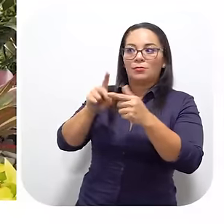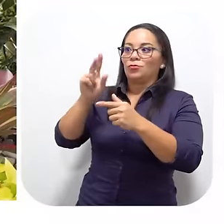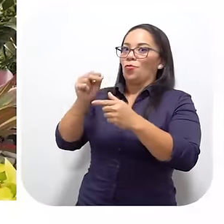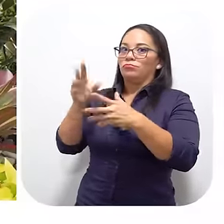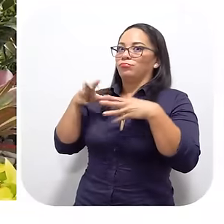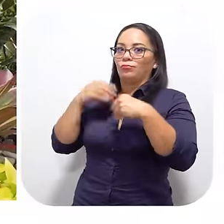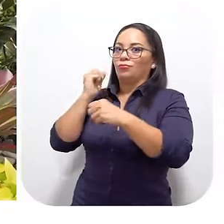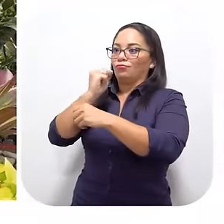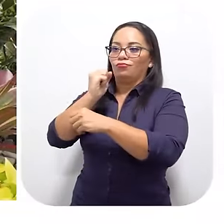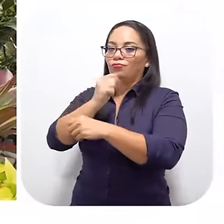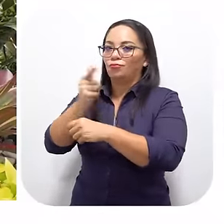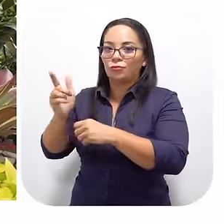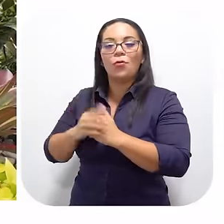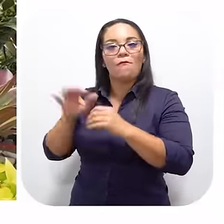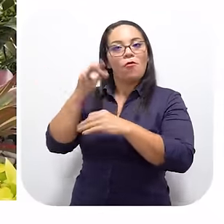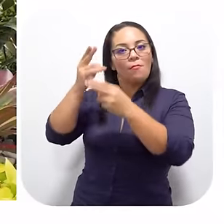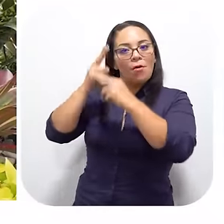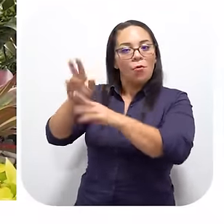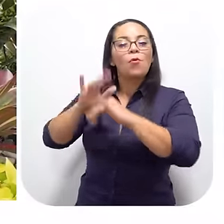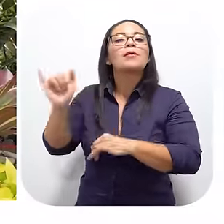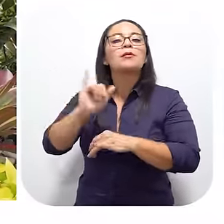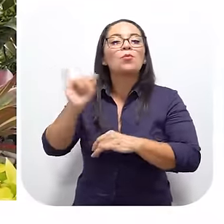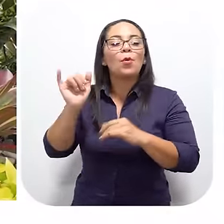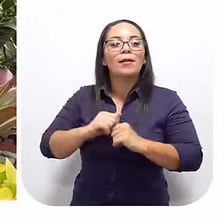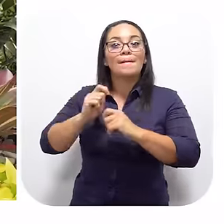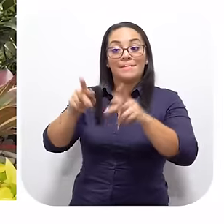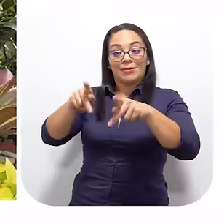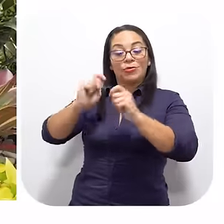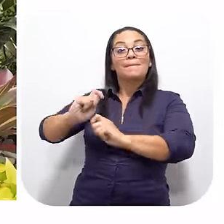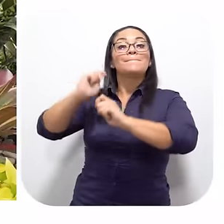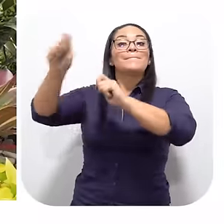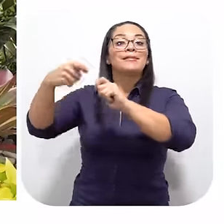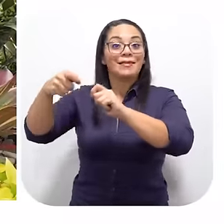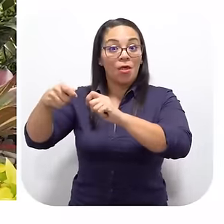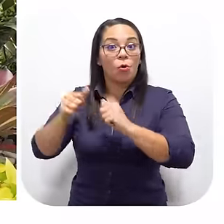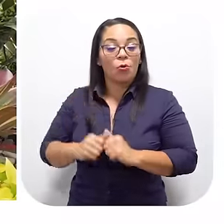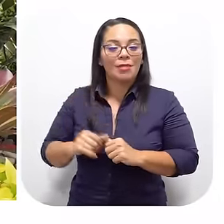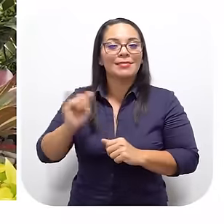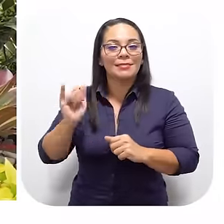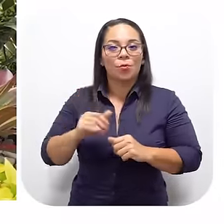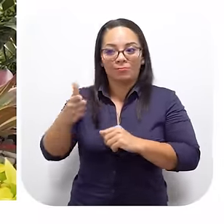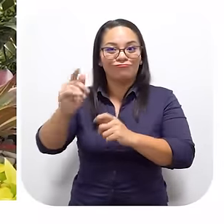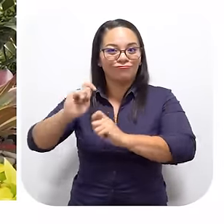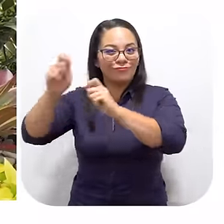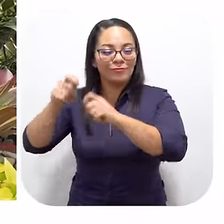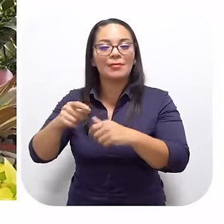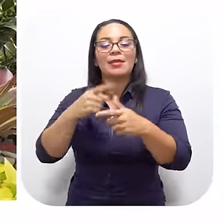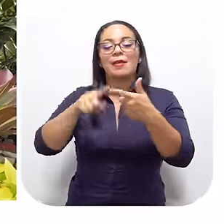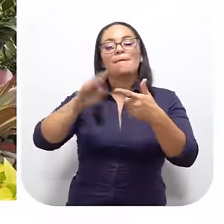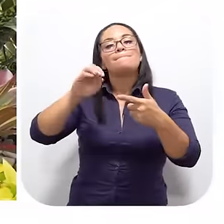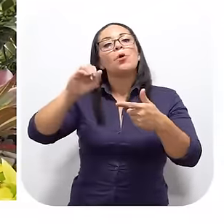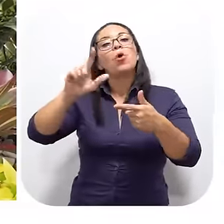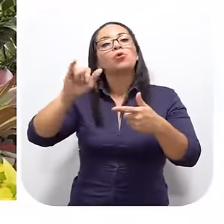drogas Lejos del crimen De una manera Honorable Lo mismo Con los Pescadores Y Este